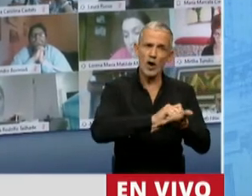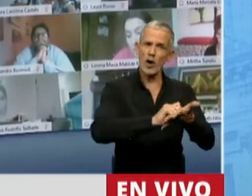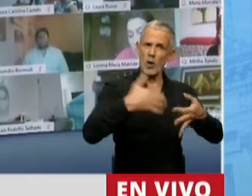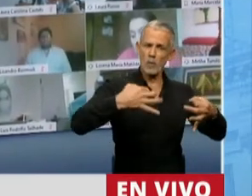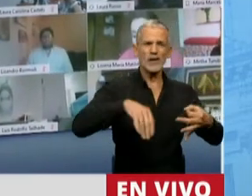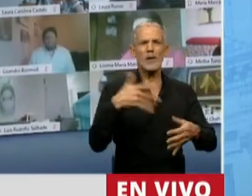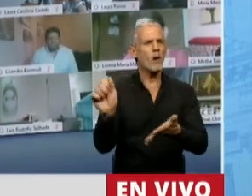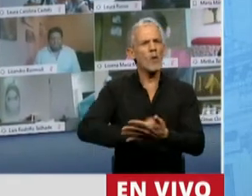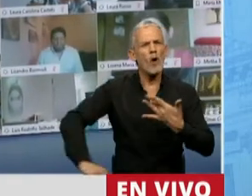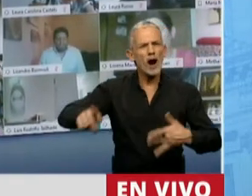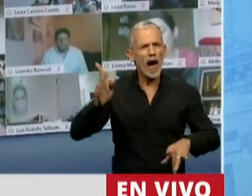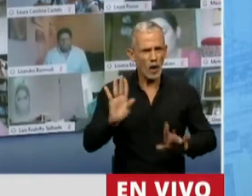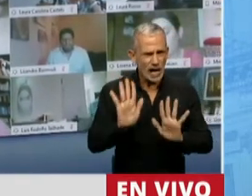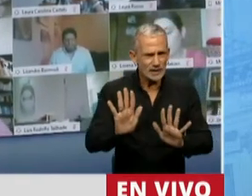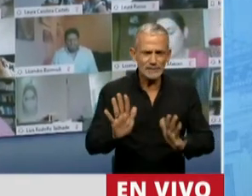con la mano.